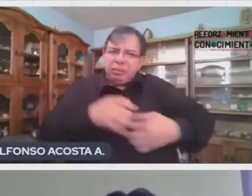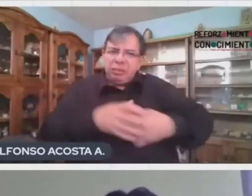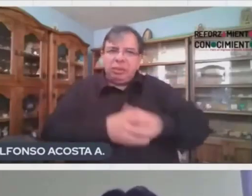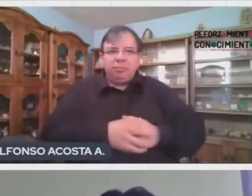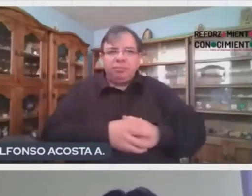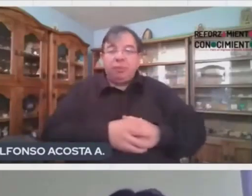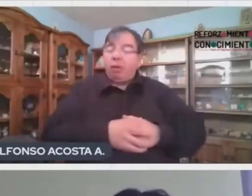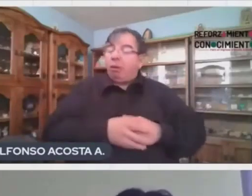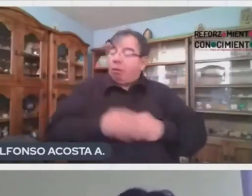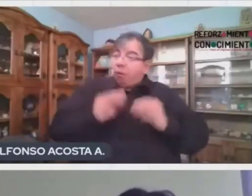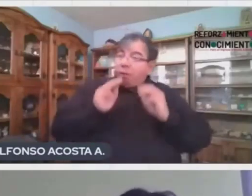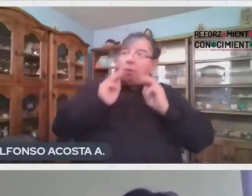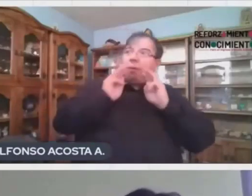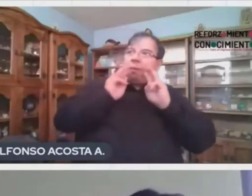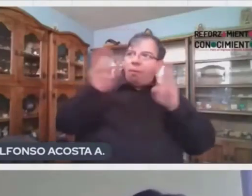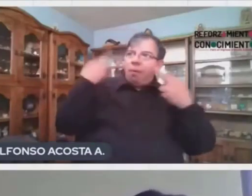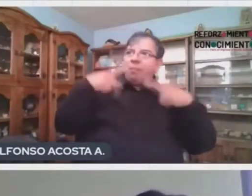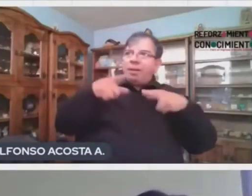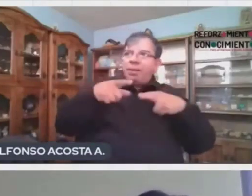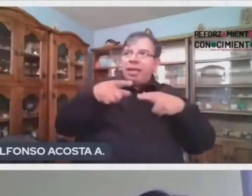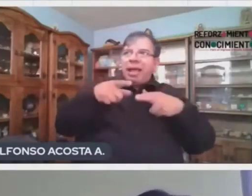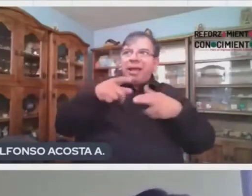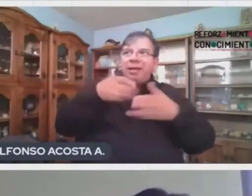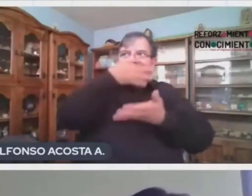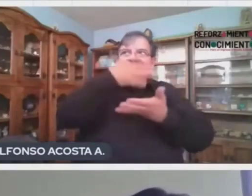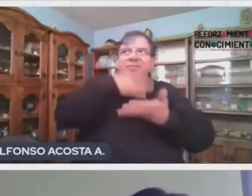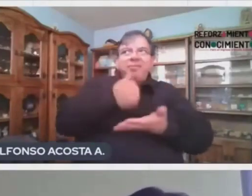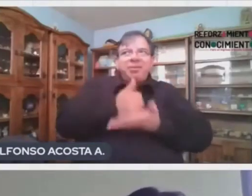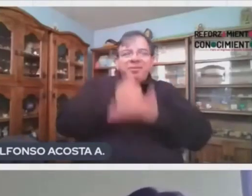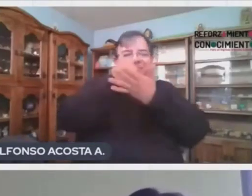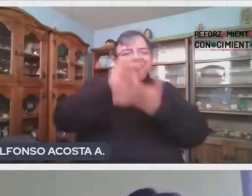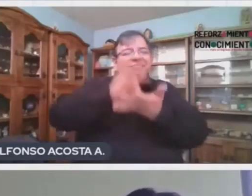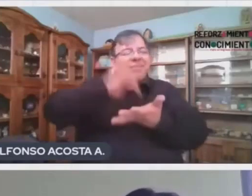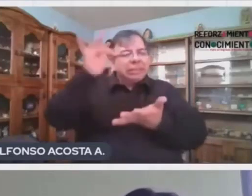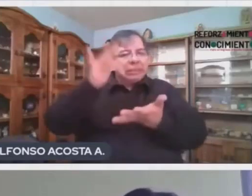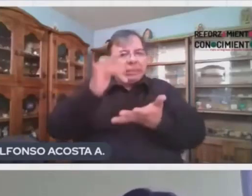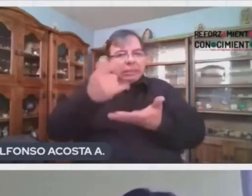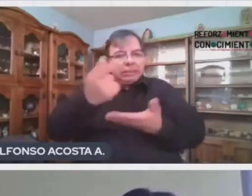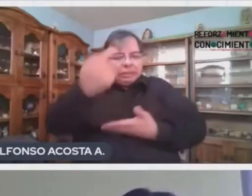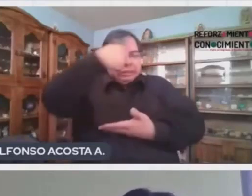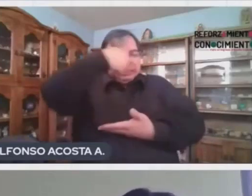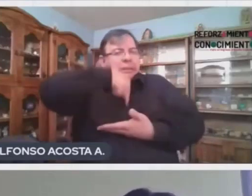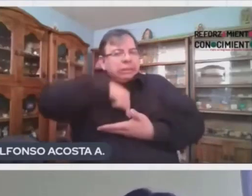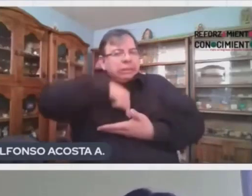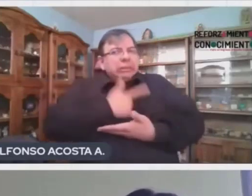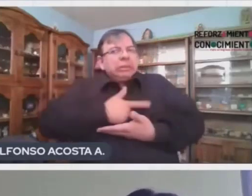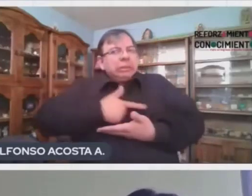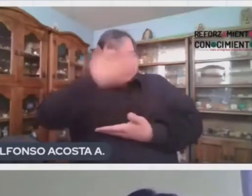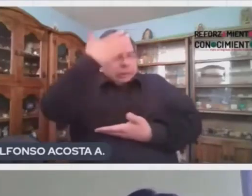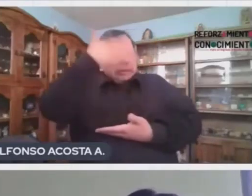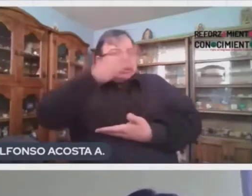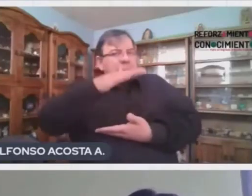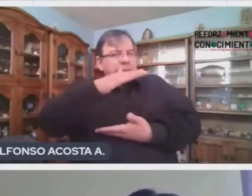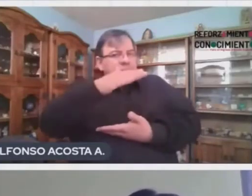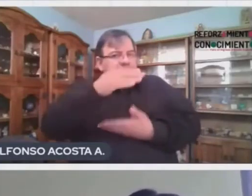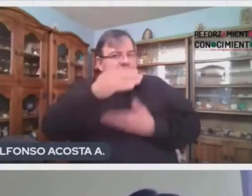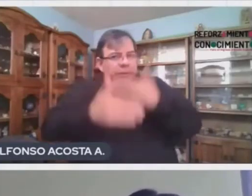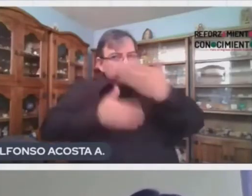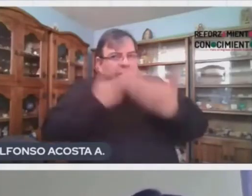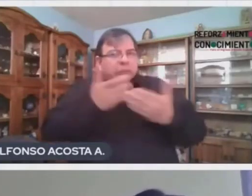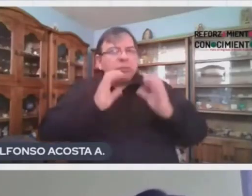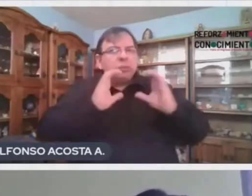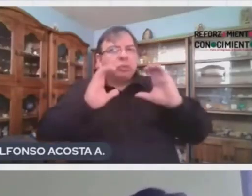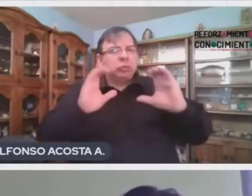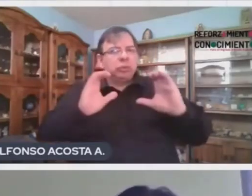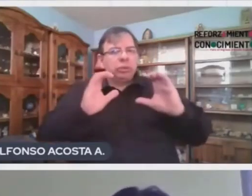gracias, Manuela, por ayudarme a estar informada. Me gusta saber qué es lo que pasa conmigo y mi cuerpo para que así me pueda cuidar mejor.